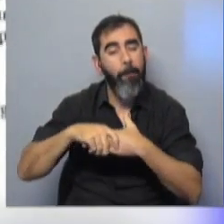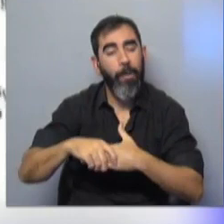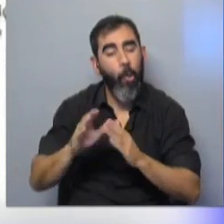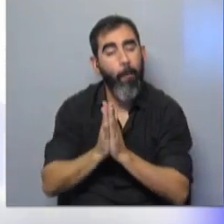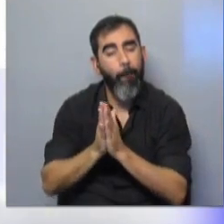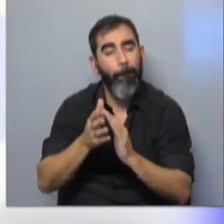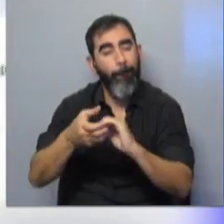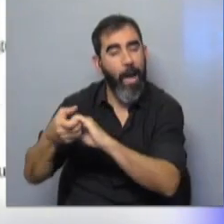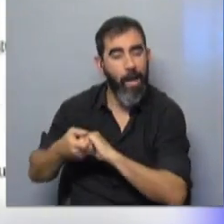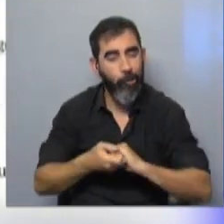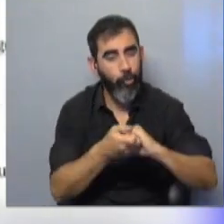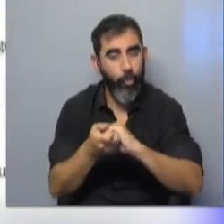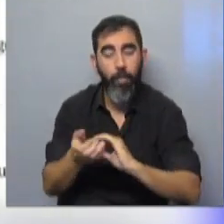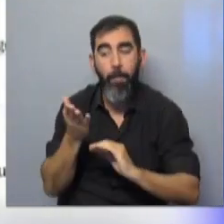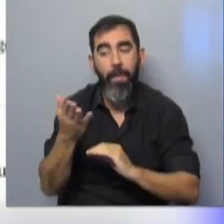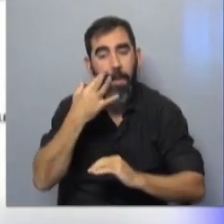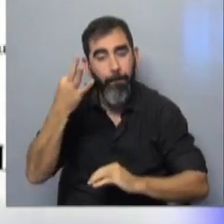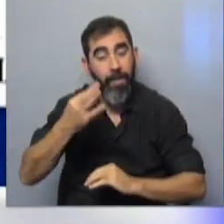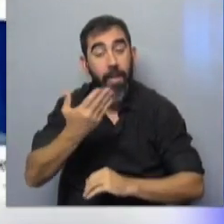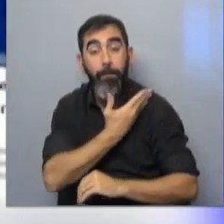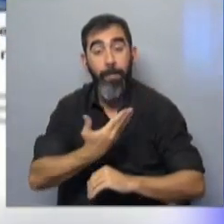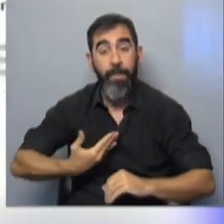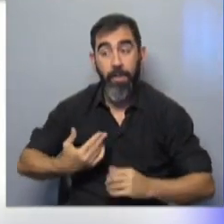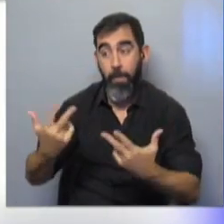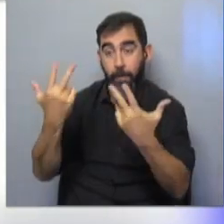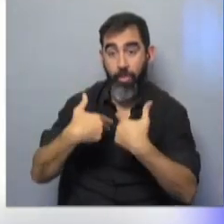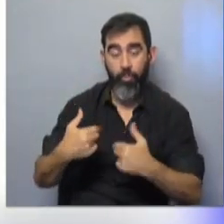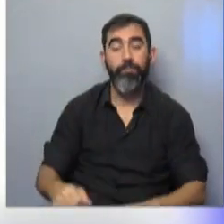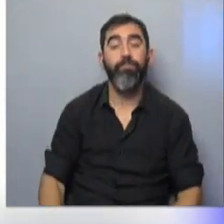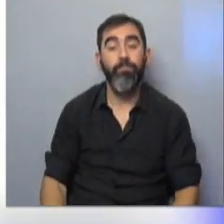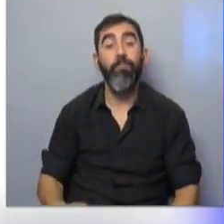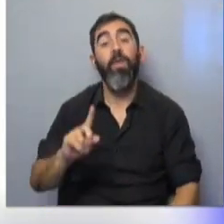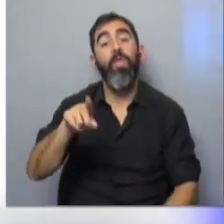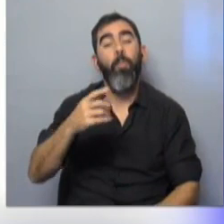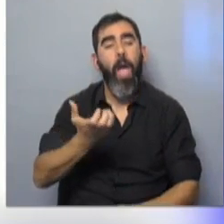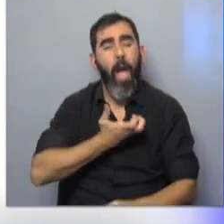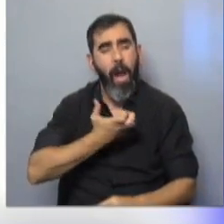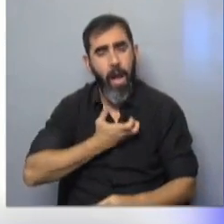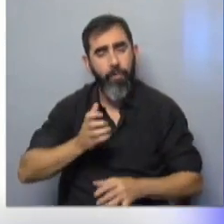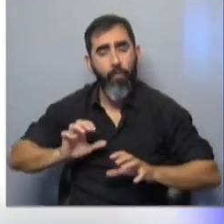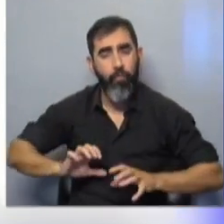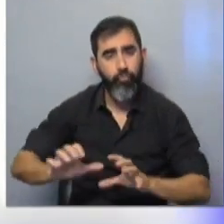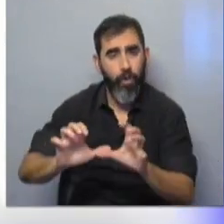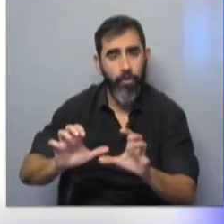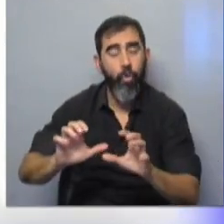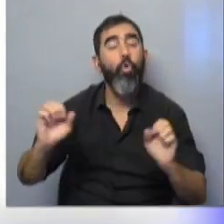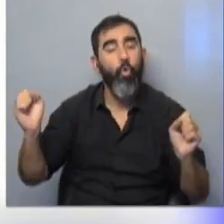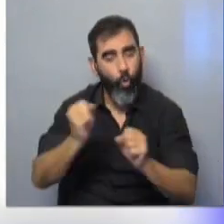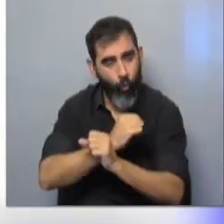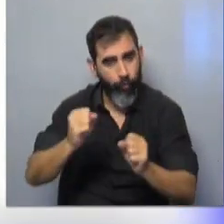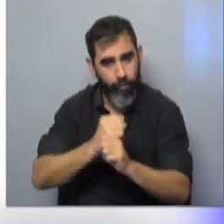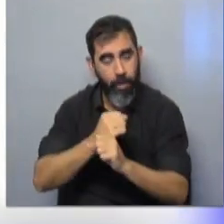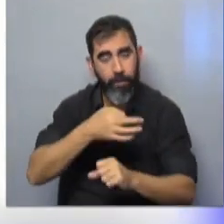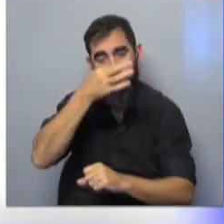Gilmar porque era un pedido especial que le hizo el presidente. Posteriormente, varios alcaldes y funcionarios locales confirmaron en